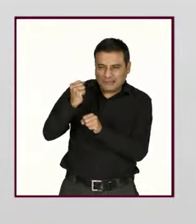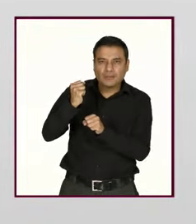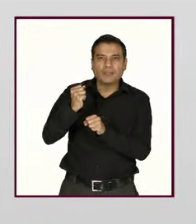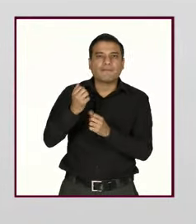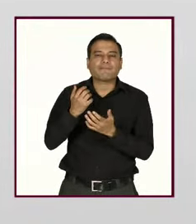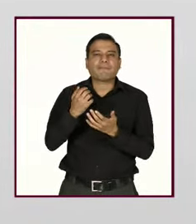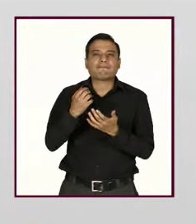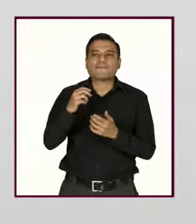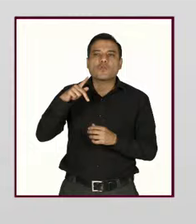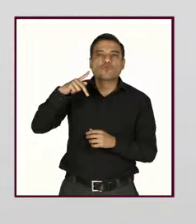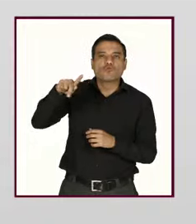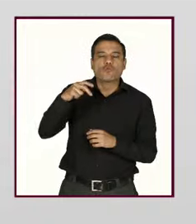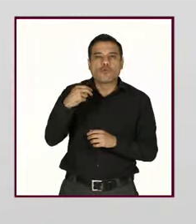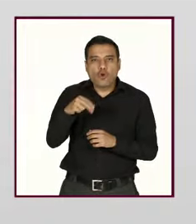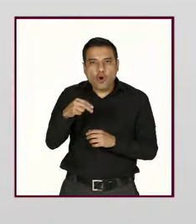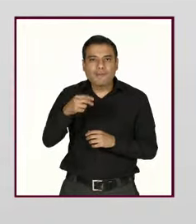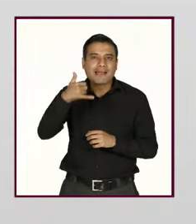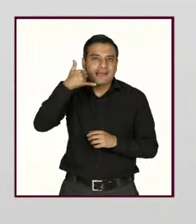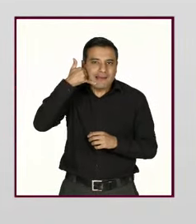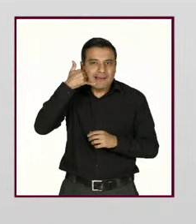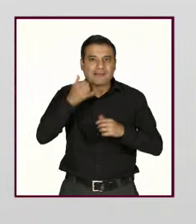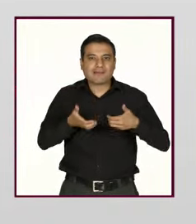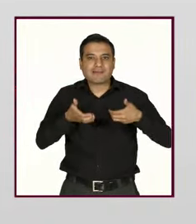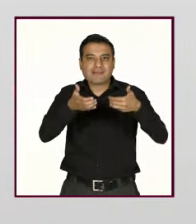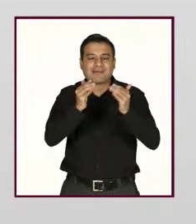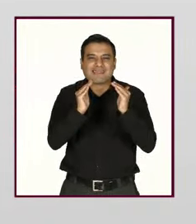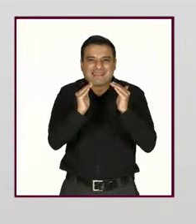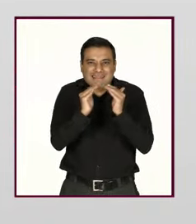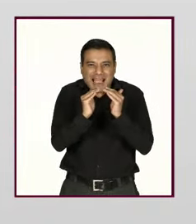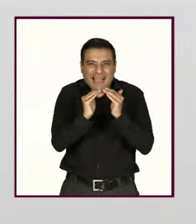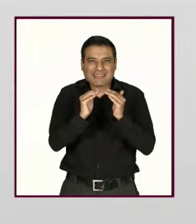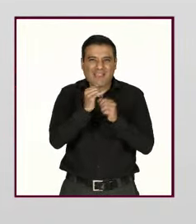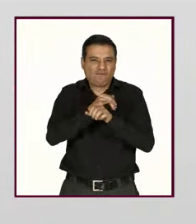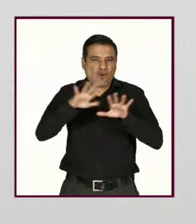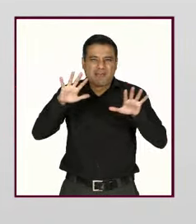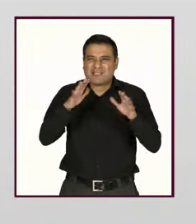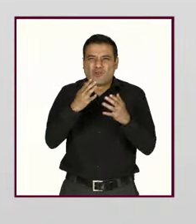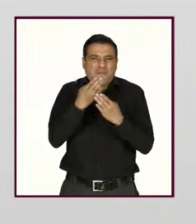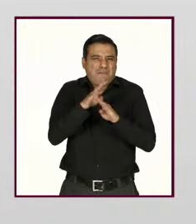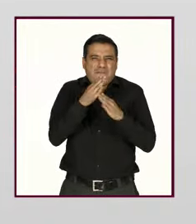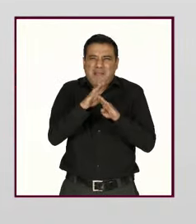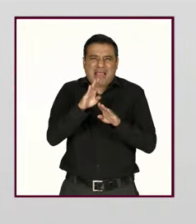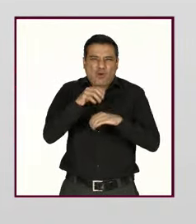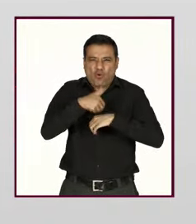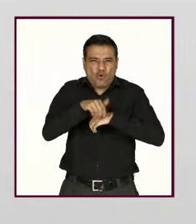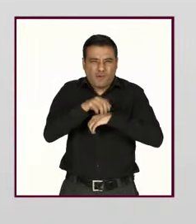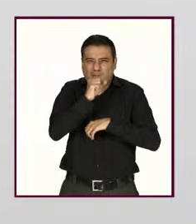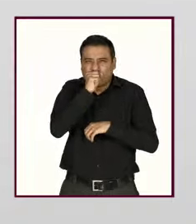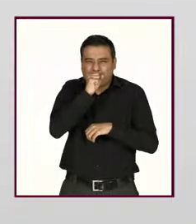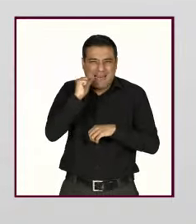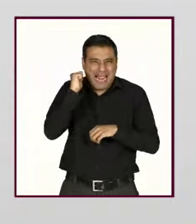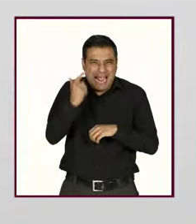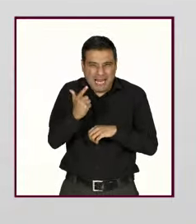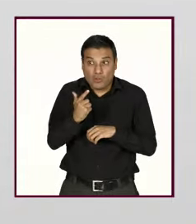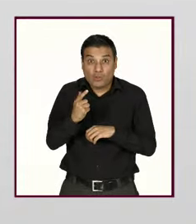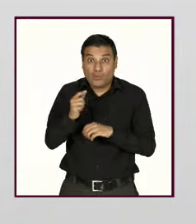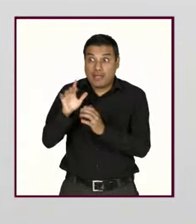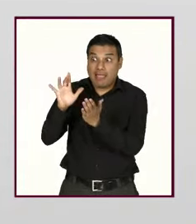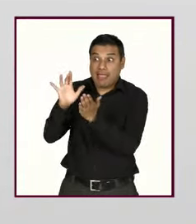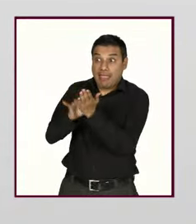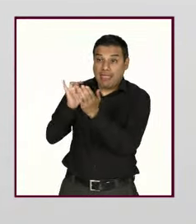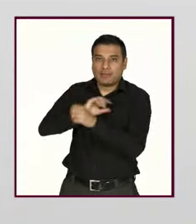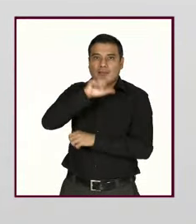telefónico y demás datos que puedan localizarlo. Incluso hasta datos bancarios que pudieran obtener y que al final no quieres que anden